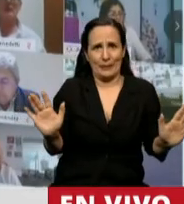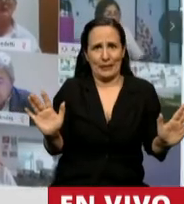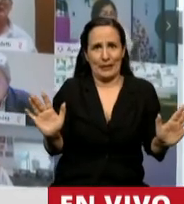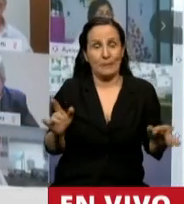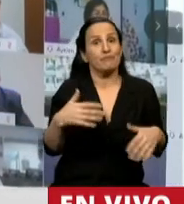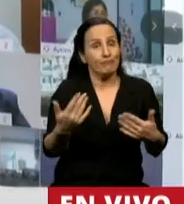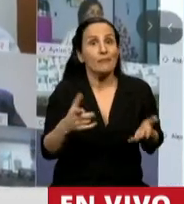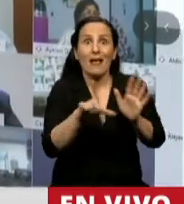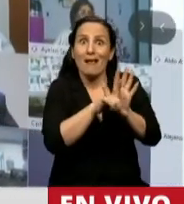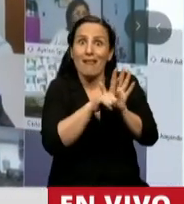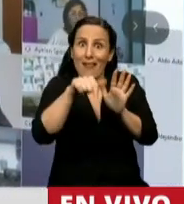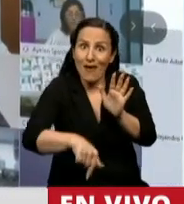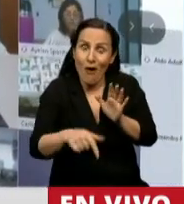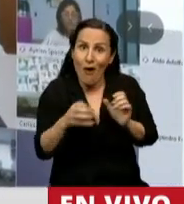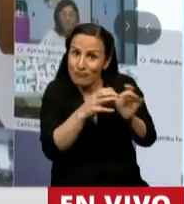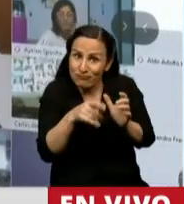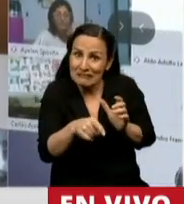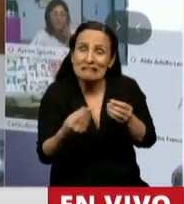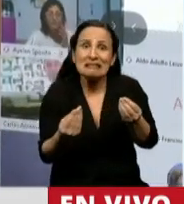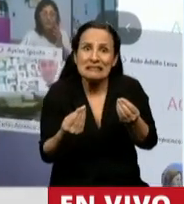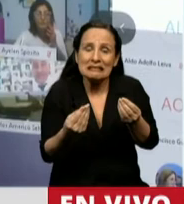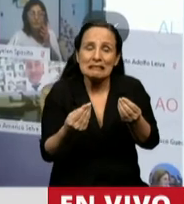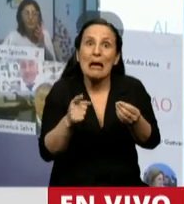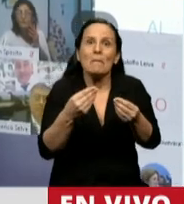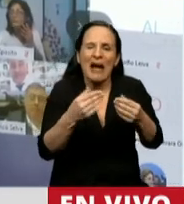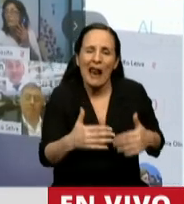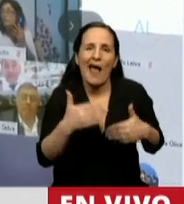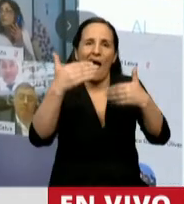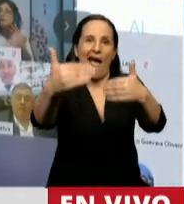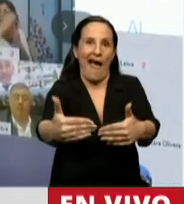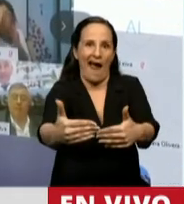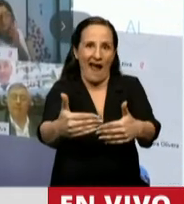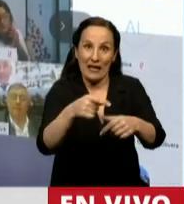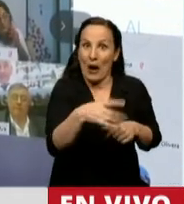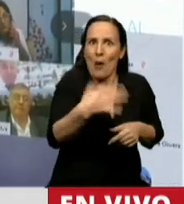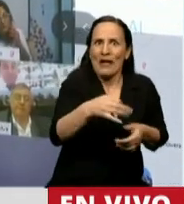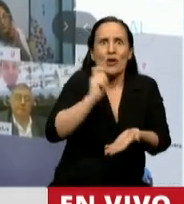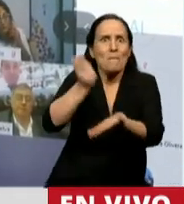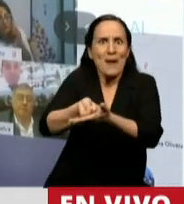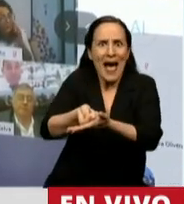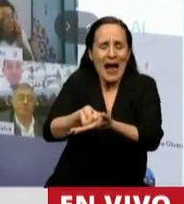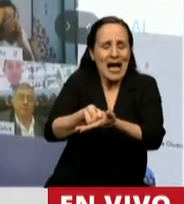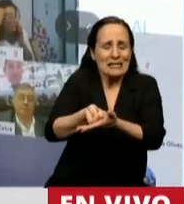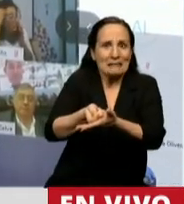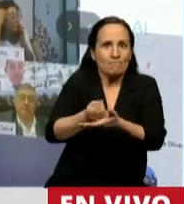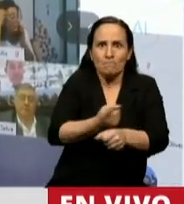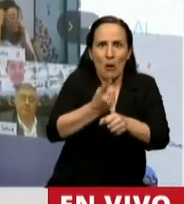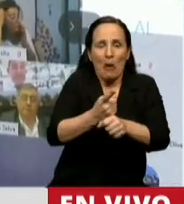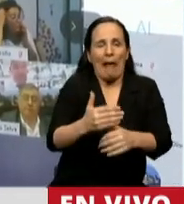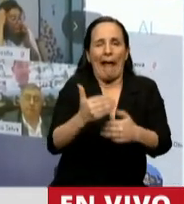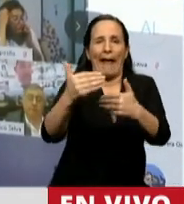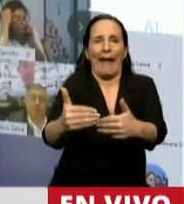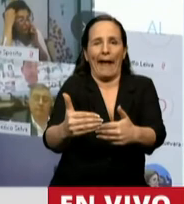la ley que estamos tratando hoy viene a posponer esa obligación de la provincia para que esto se